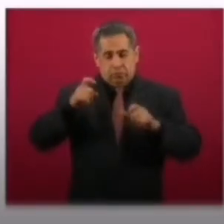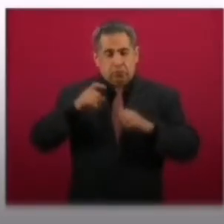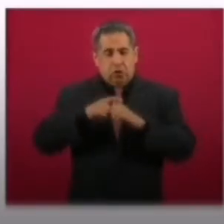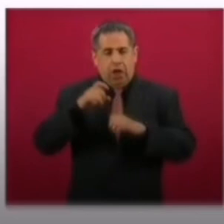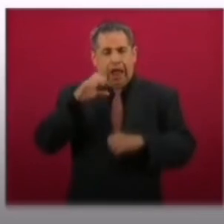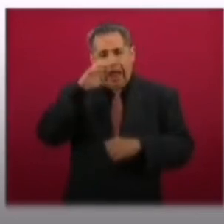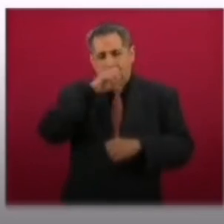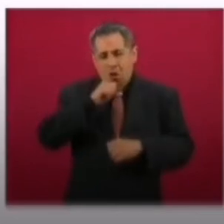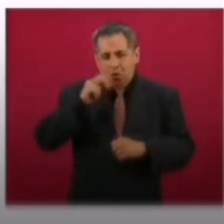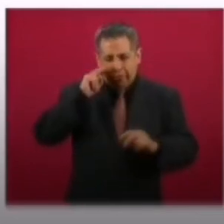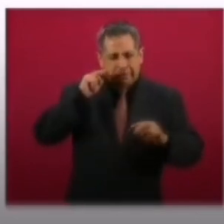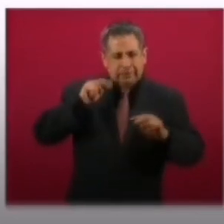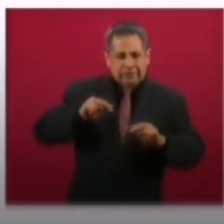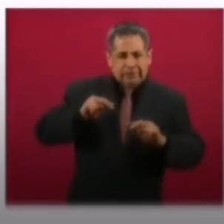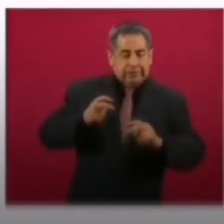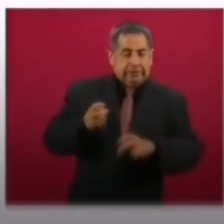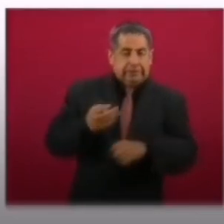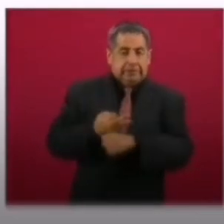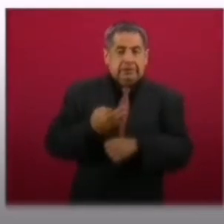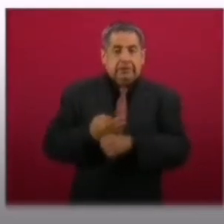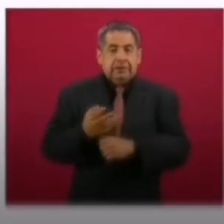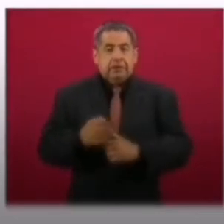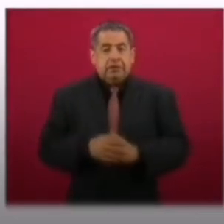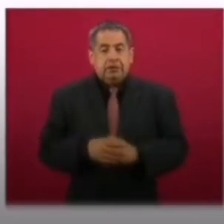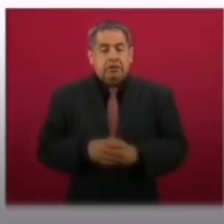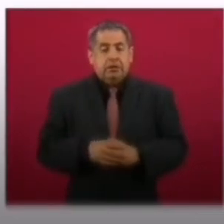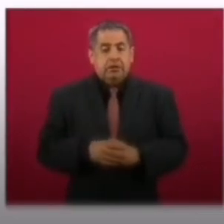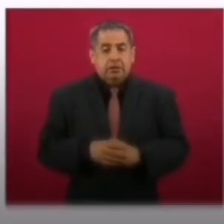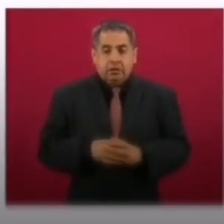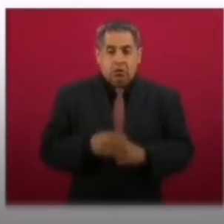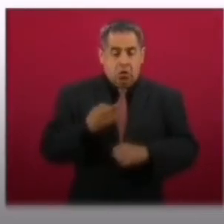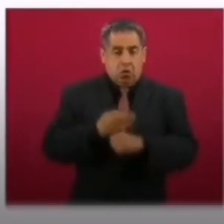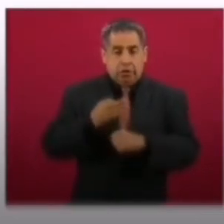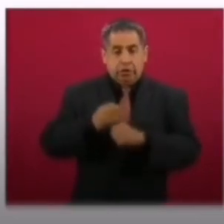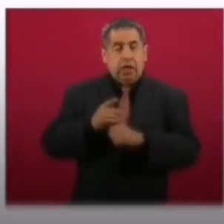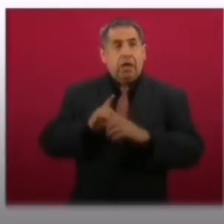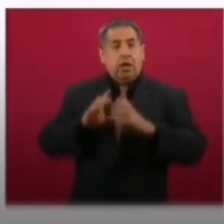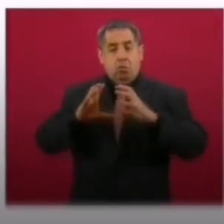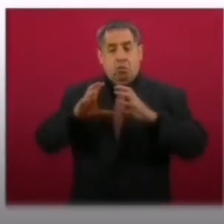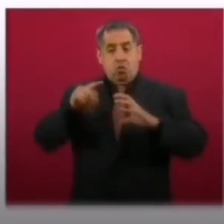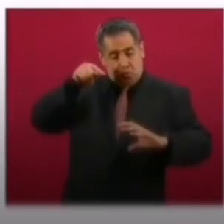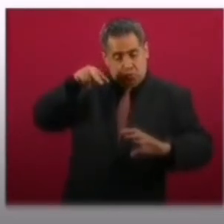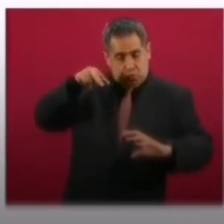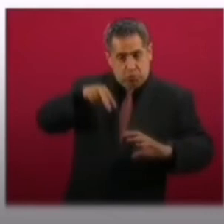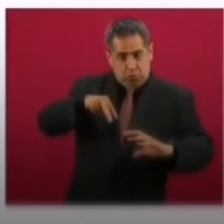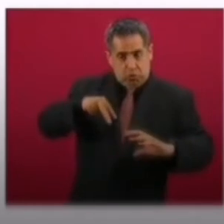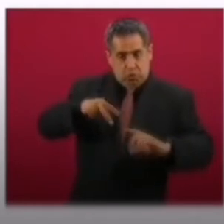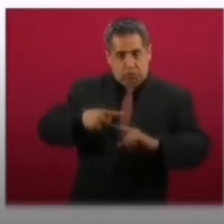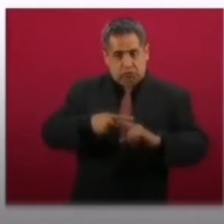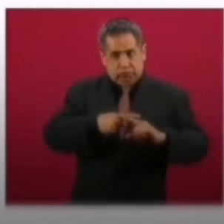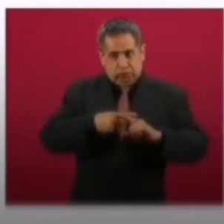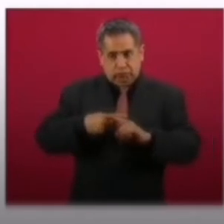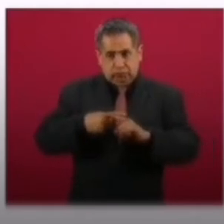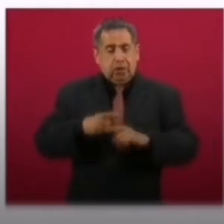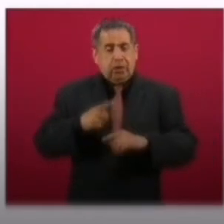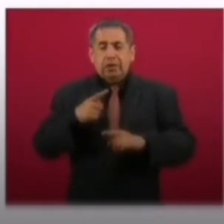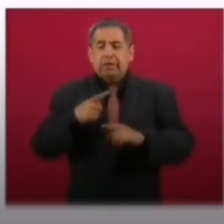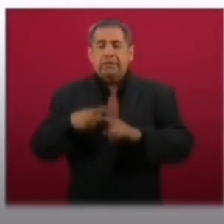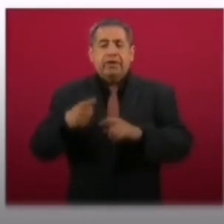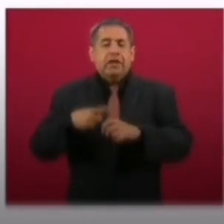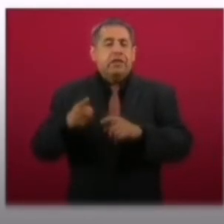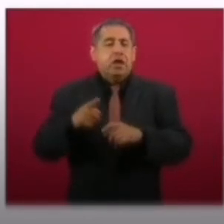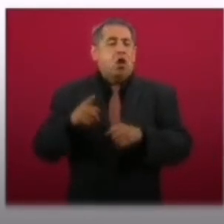de este momento y es como se ve el huracán desde el espacio. Lentes tonalidades muestran la